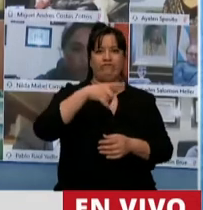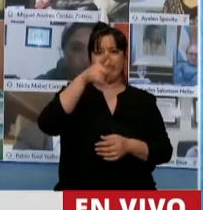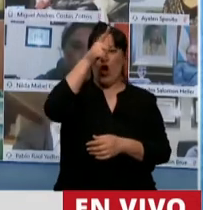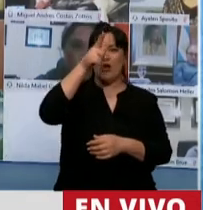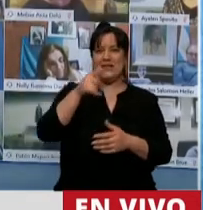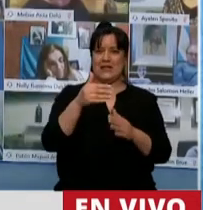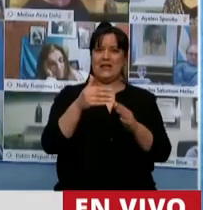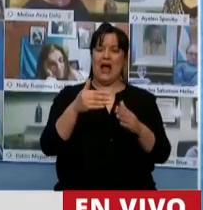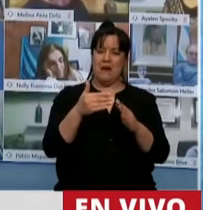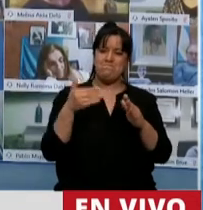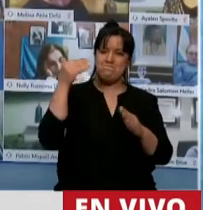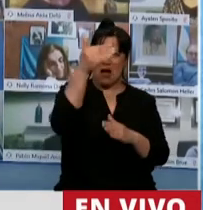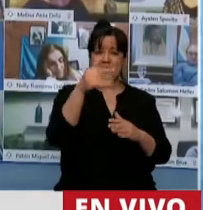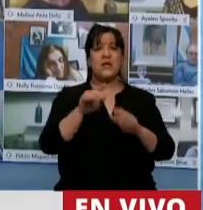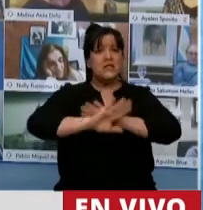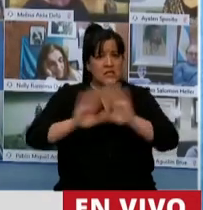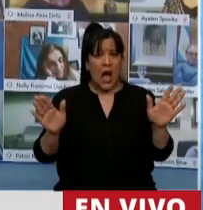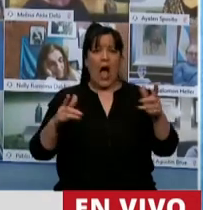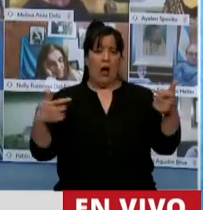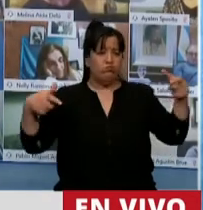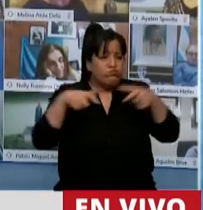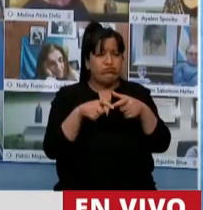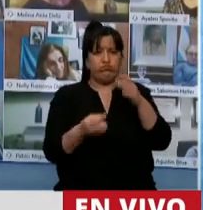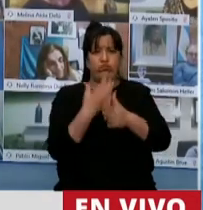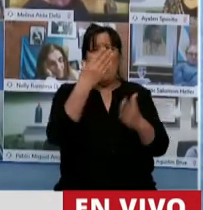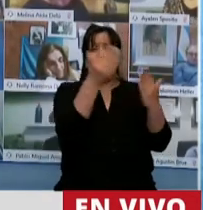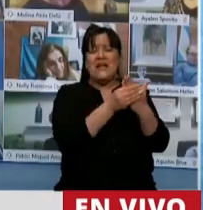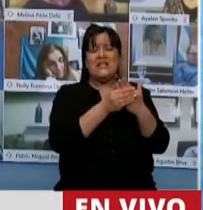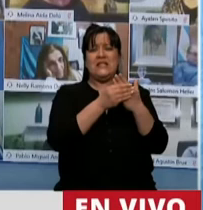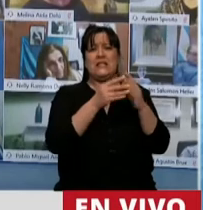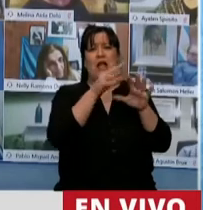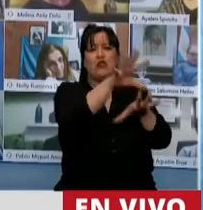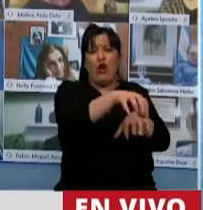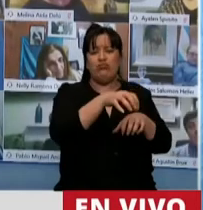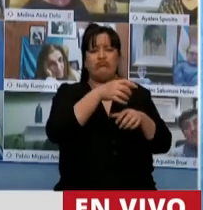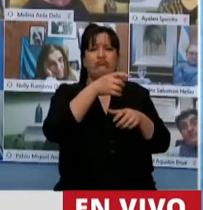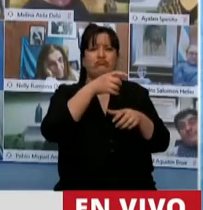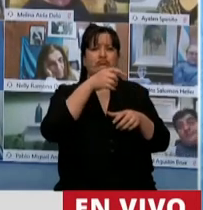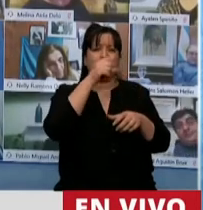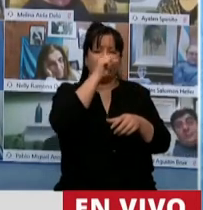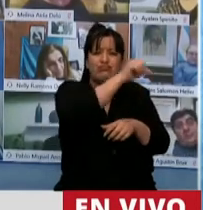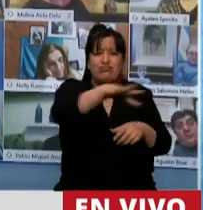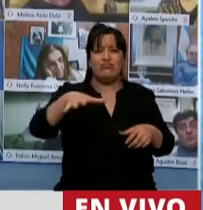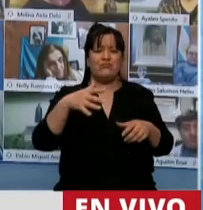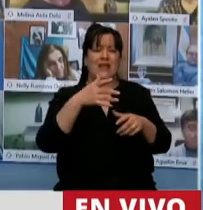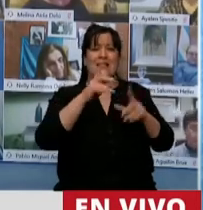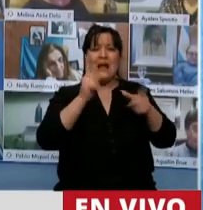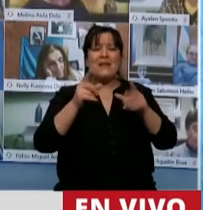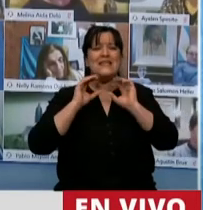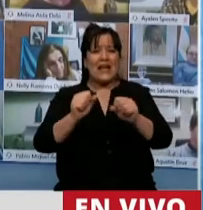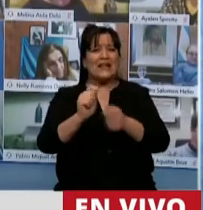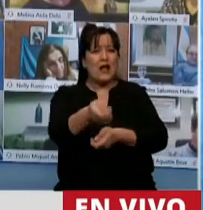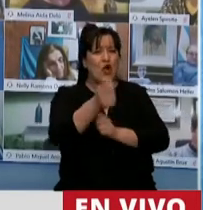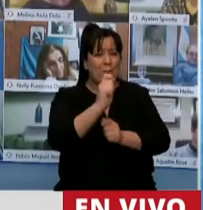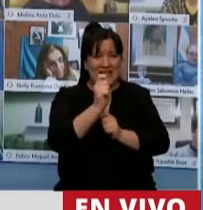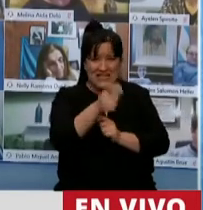Y se conformó una mesa de trabajo interministerial, donde está el Ministerio de Agricultura, Ganadería y Pesca, con el secretario de Pesca, que muchos han